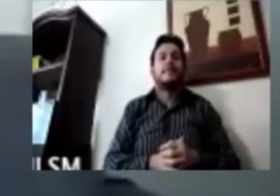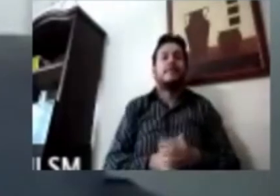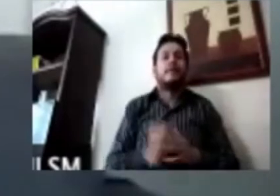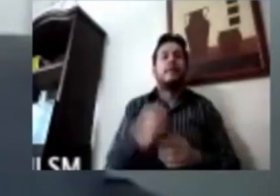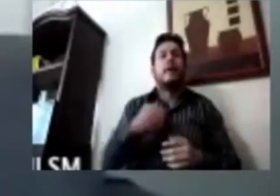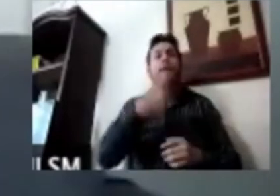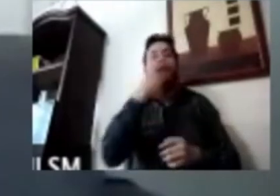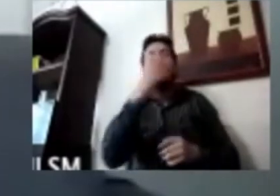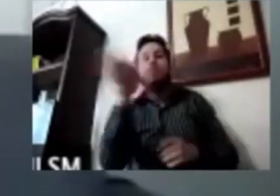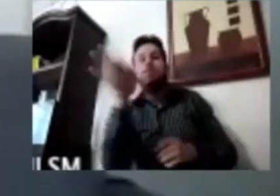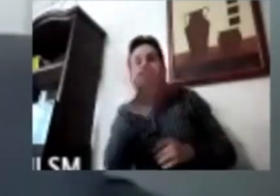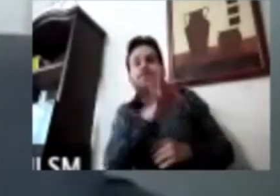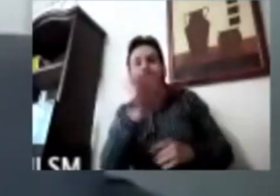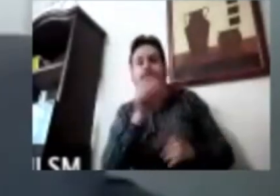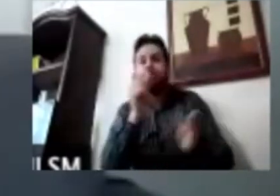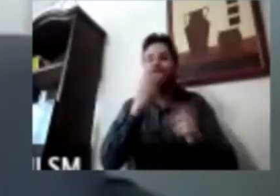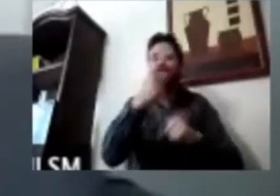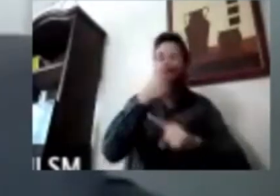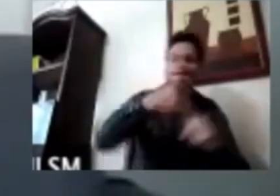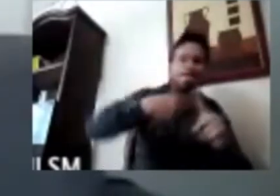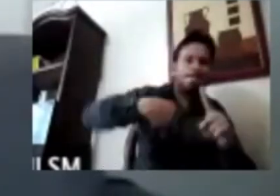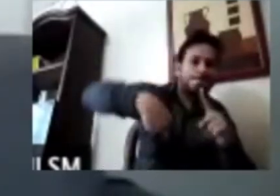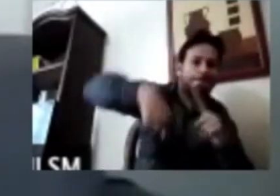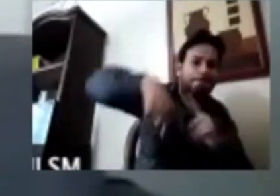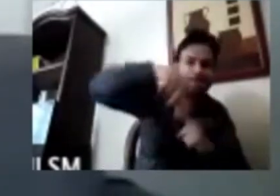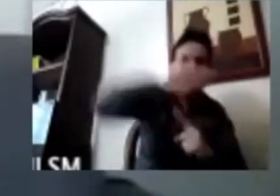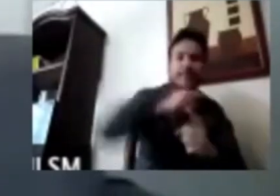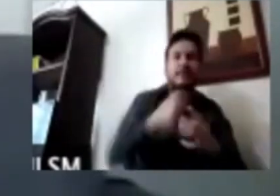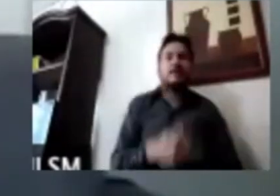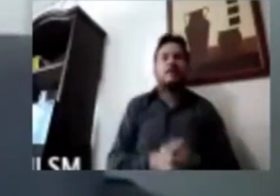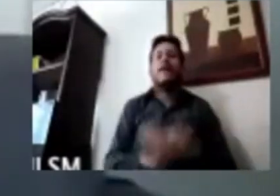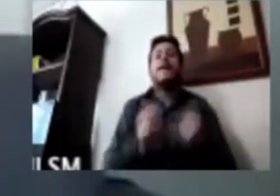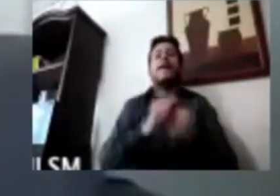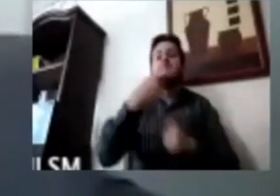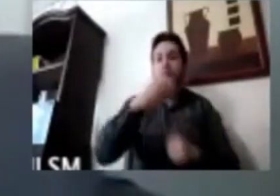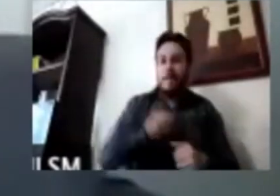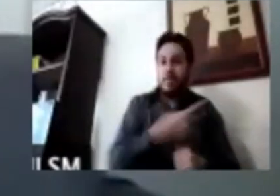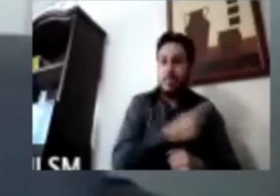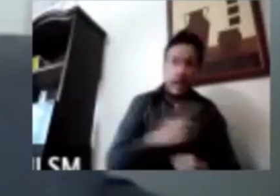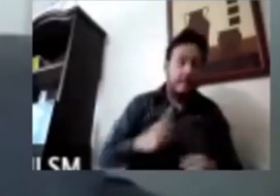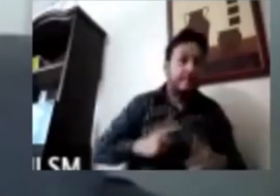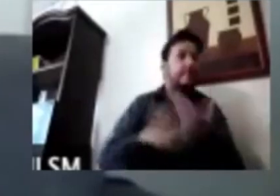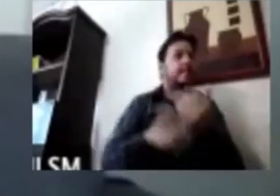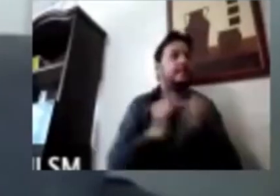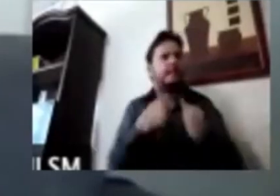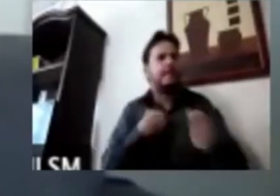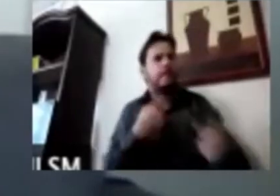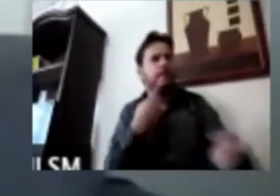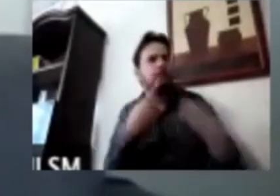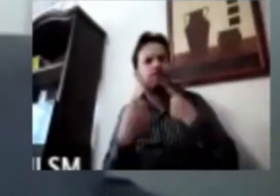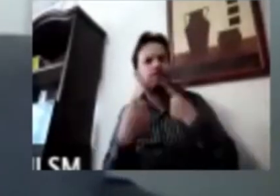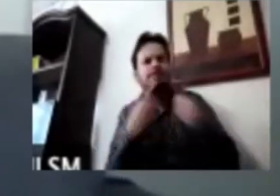les dije encuestadores, encuestadoras, donde vamos a poder conversar con ellos y ellas sobre